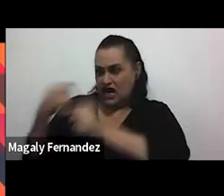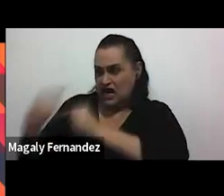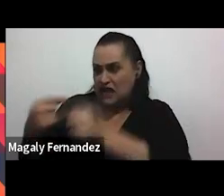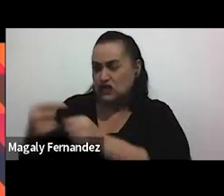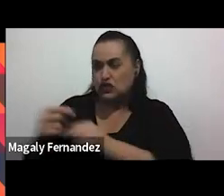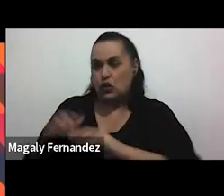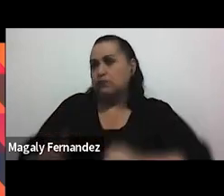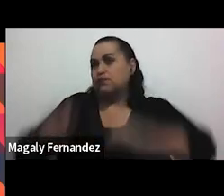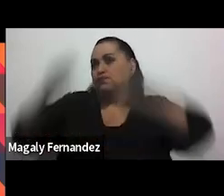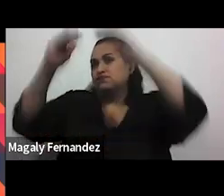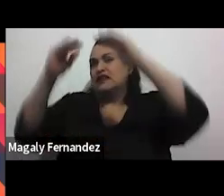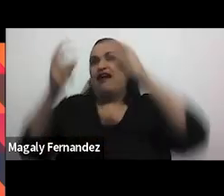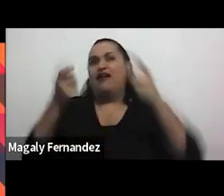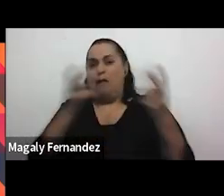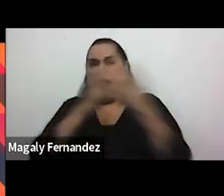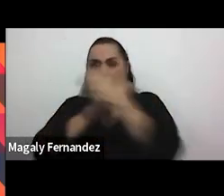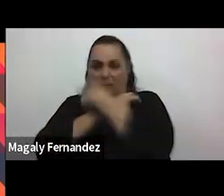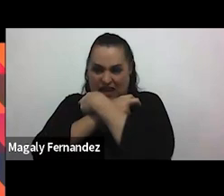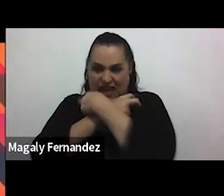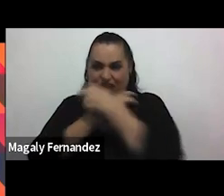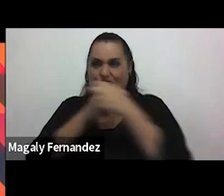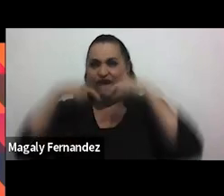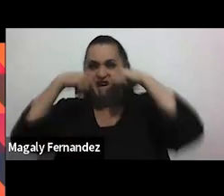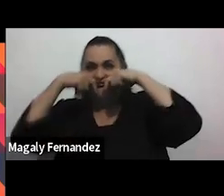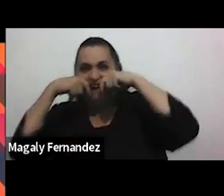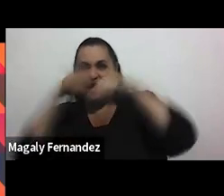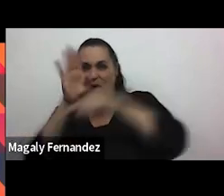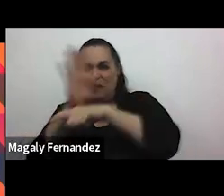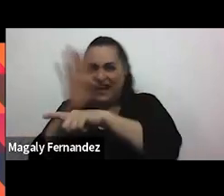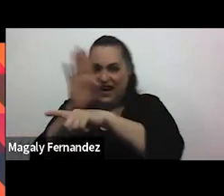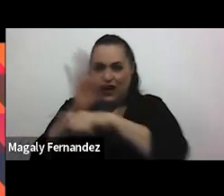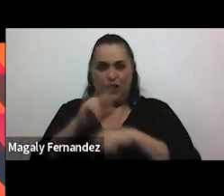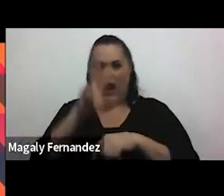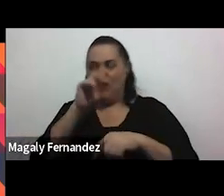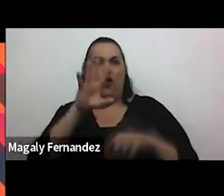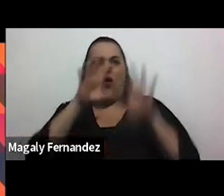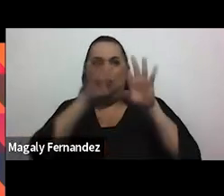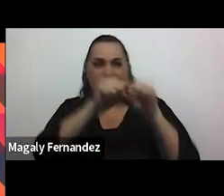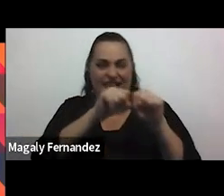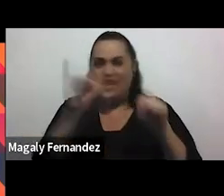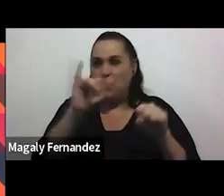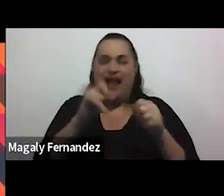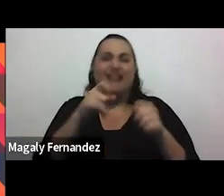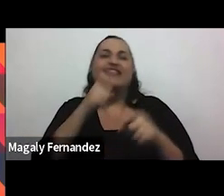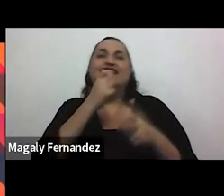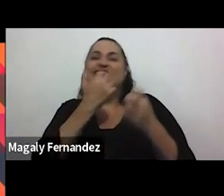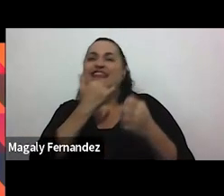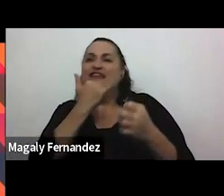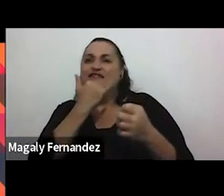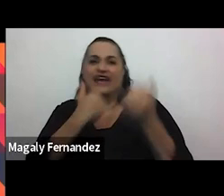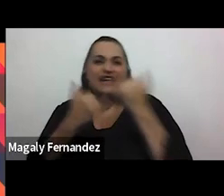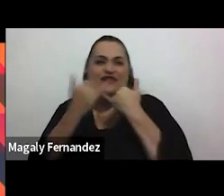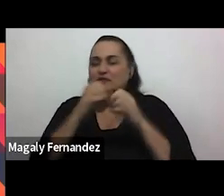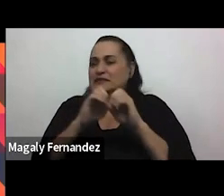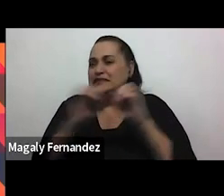que cree que un vampiro va a luchar contra sus instintos para no comerte, pues que tenga mala leche es como un defectico sin importancia. Sigue buscando